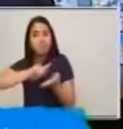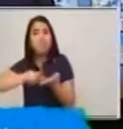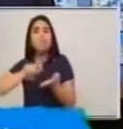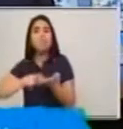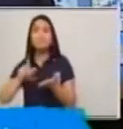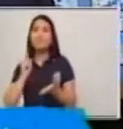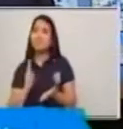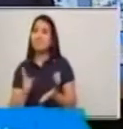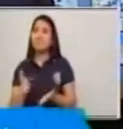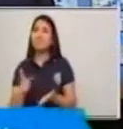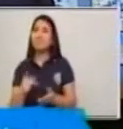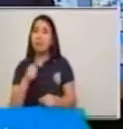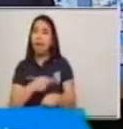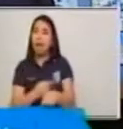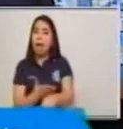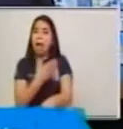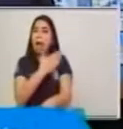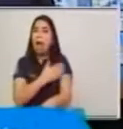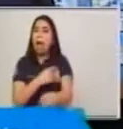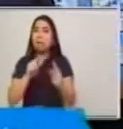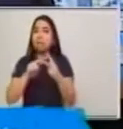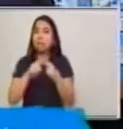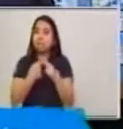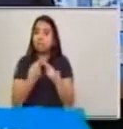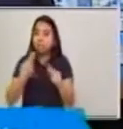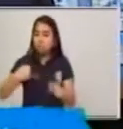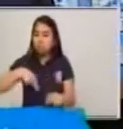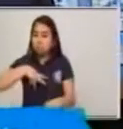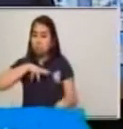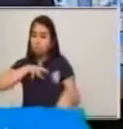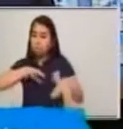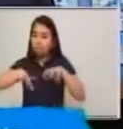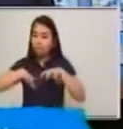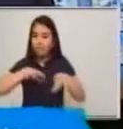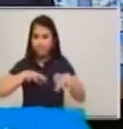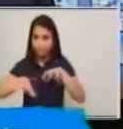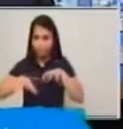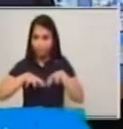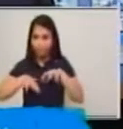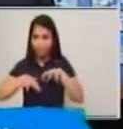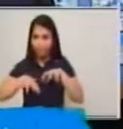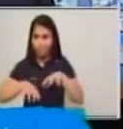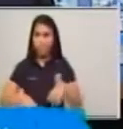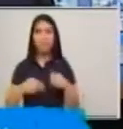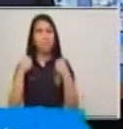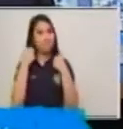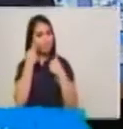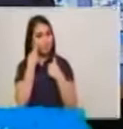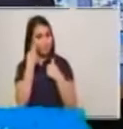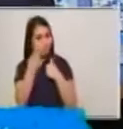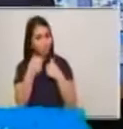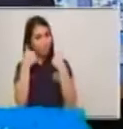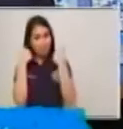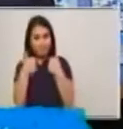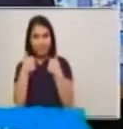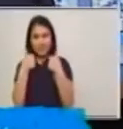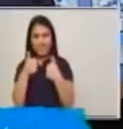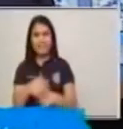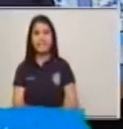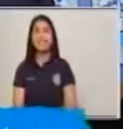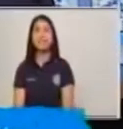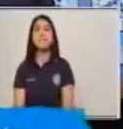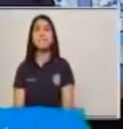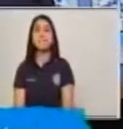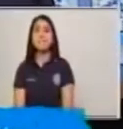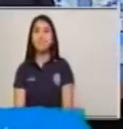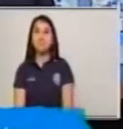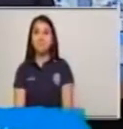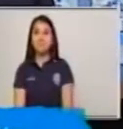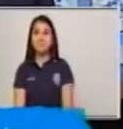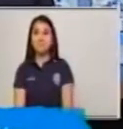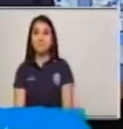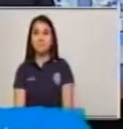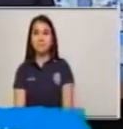comenzar nuestra clase. Muy bien, muy bien.